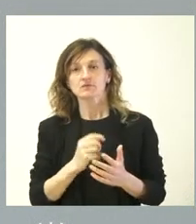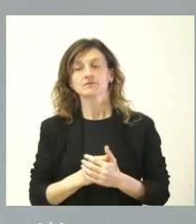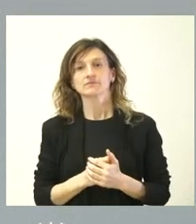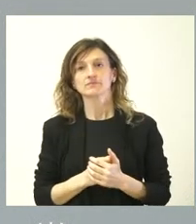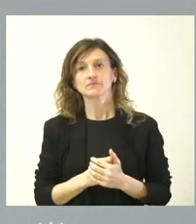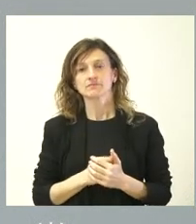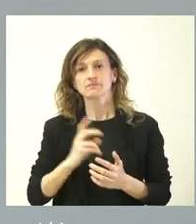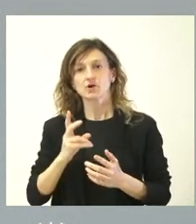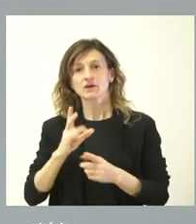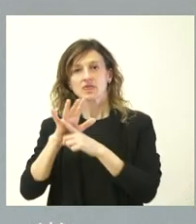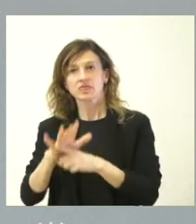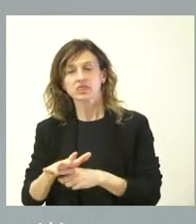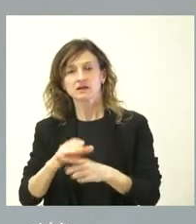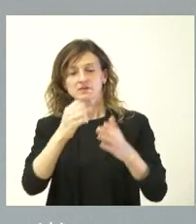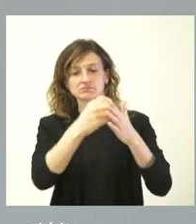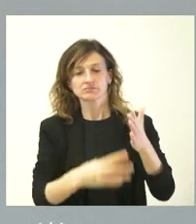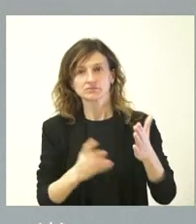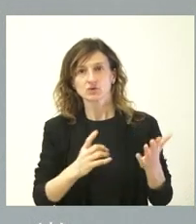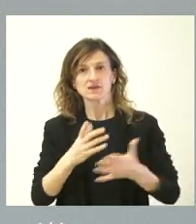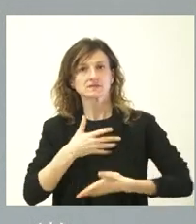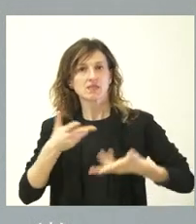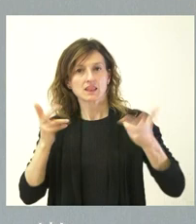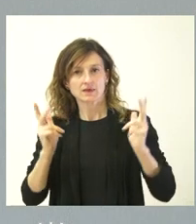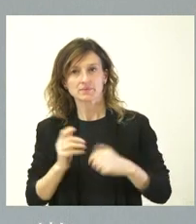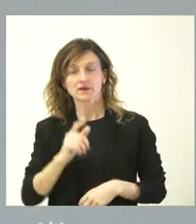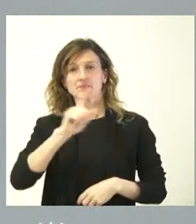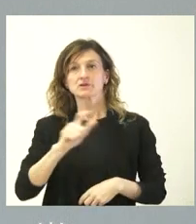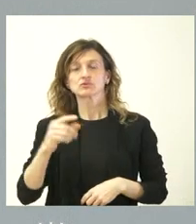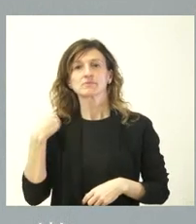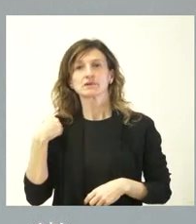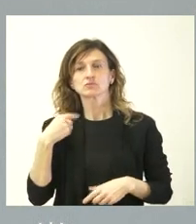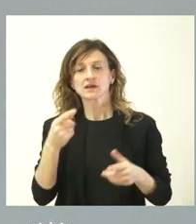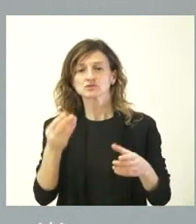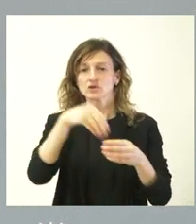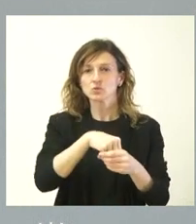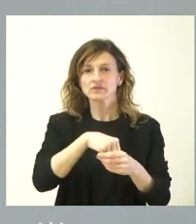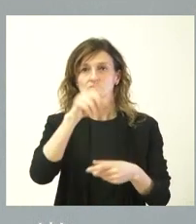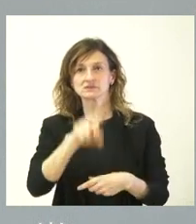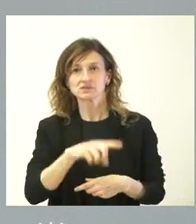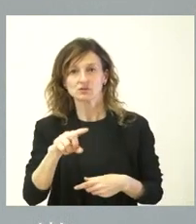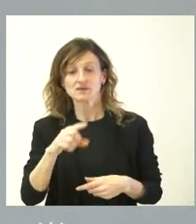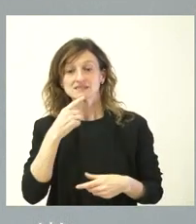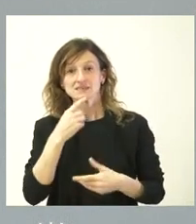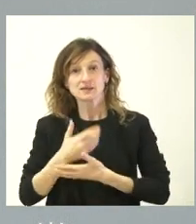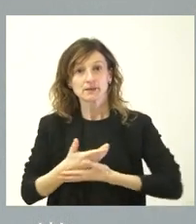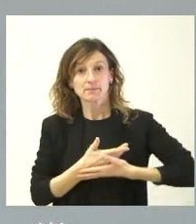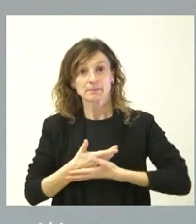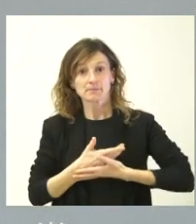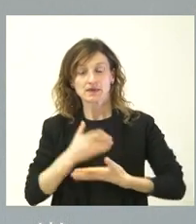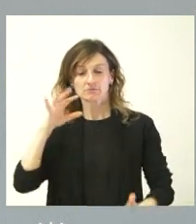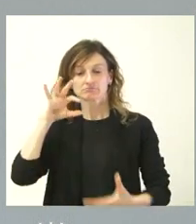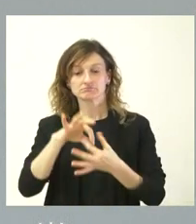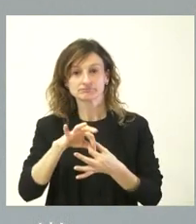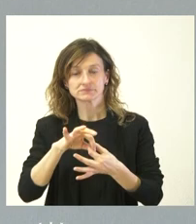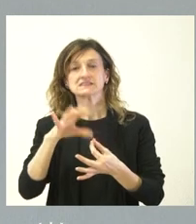excluyentes de los no citados y que a medida en que muchas personas preguntan ¿esto se incluye? Pues si es para el niño o niña